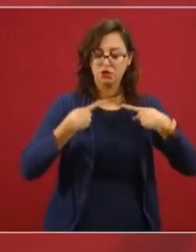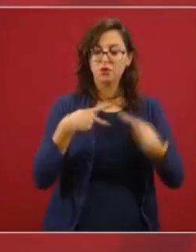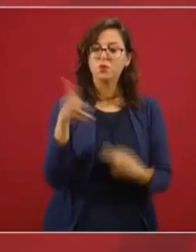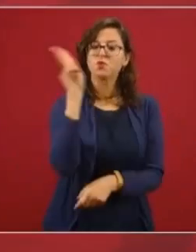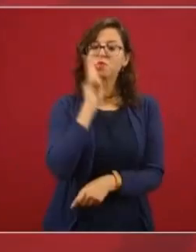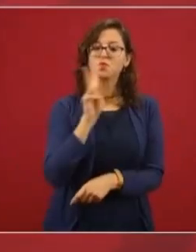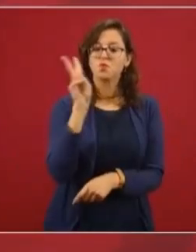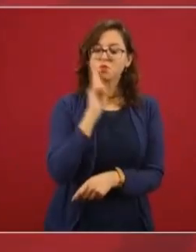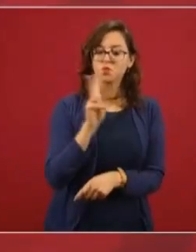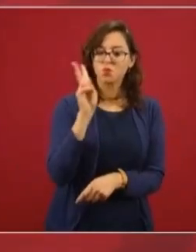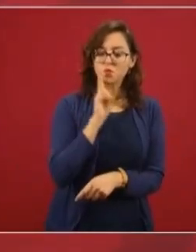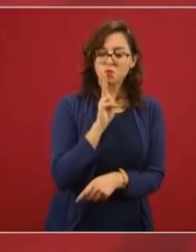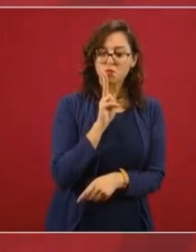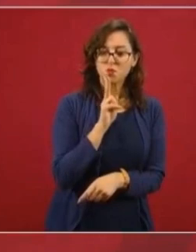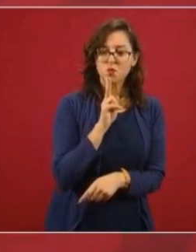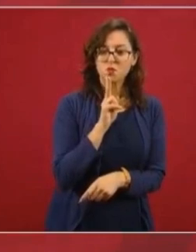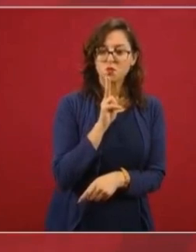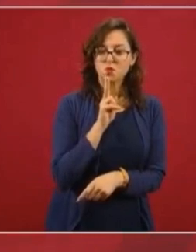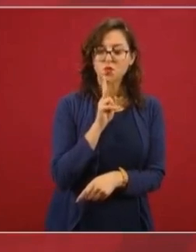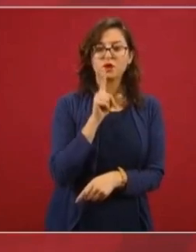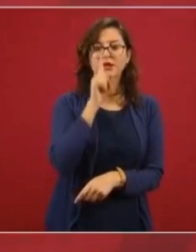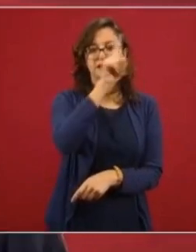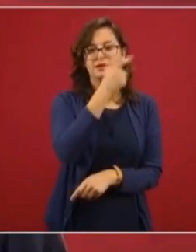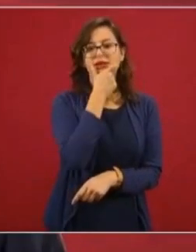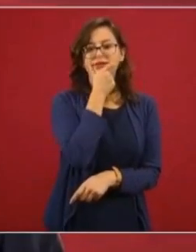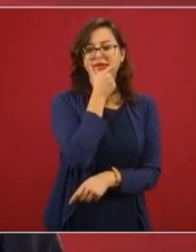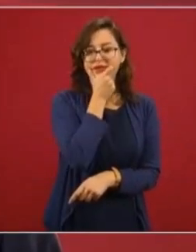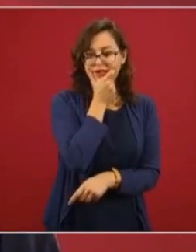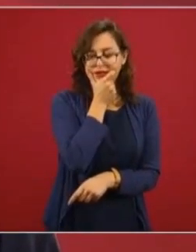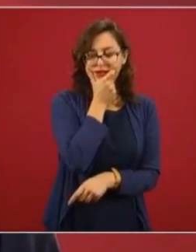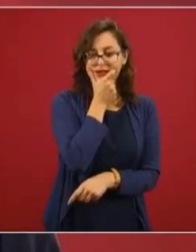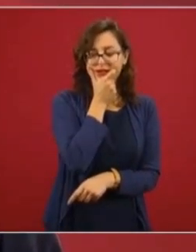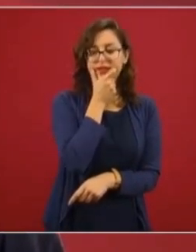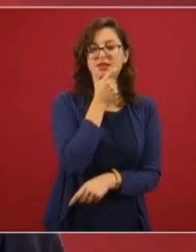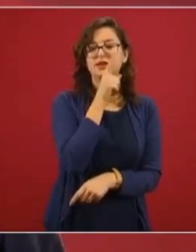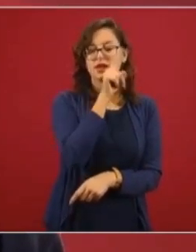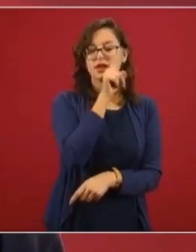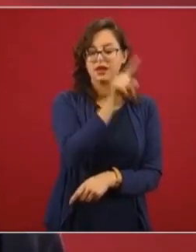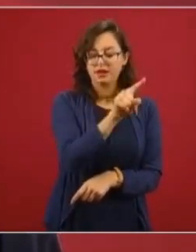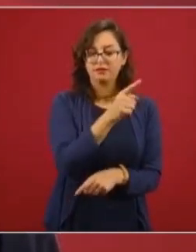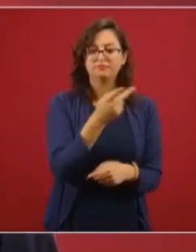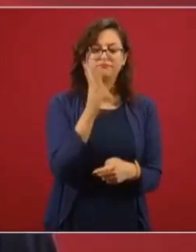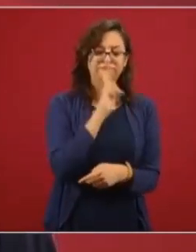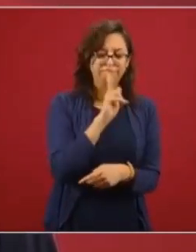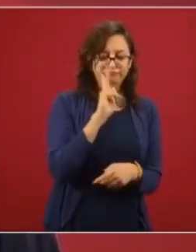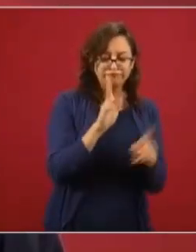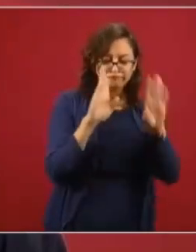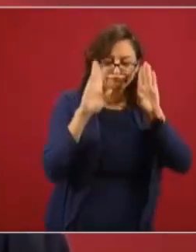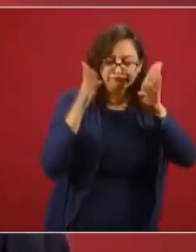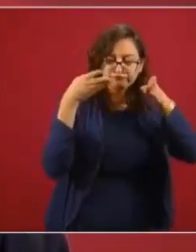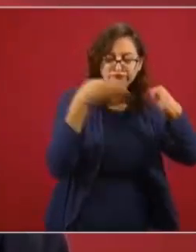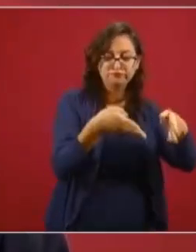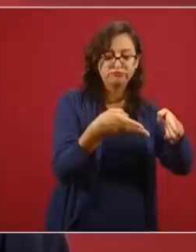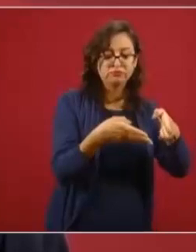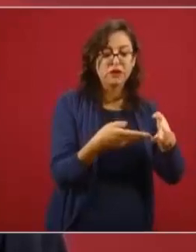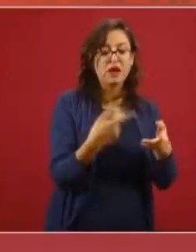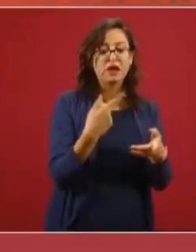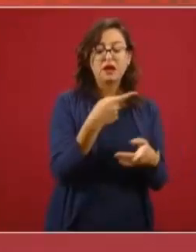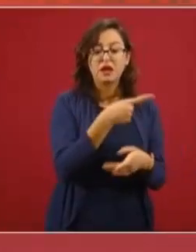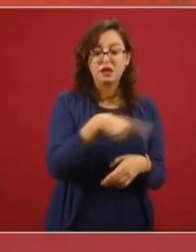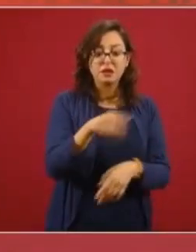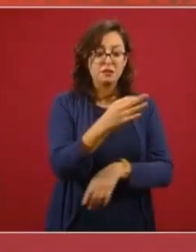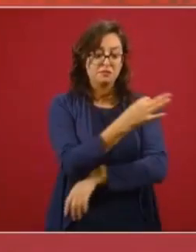principalmente en Inglaterra. Ese estudio, básicamente, estaba enfocado a demostrar la